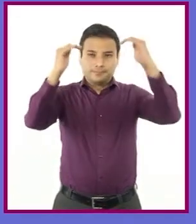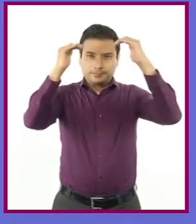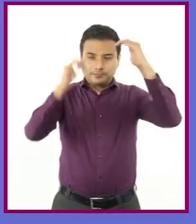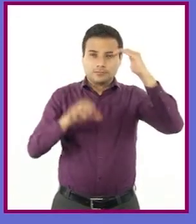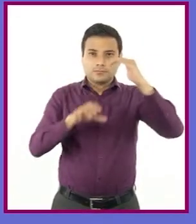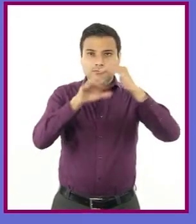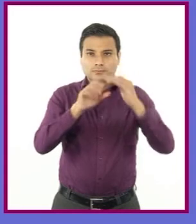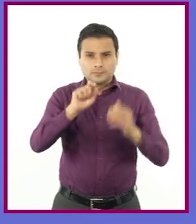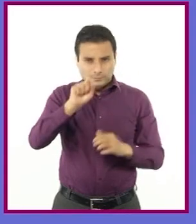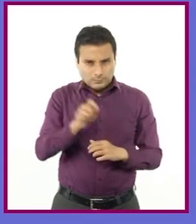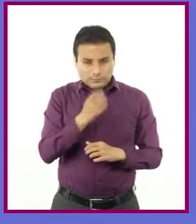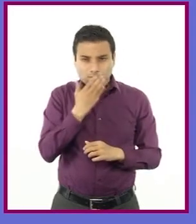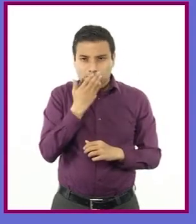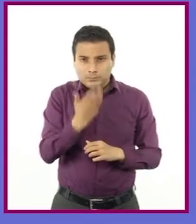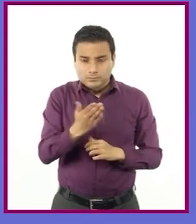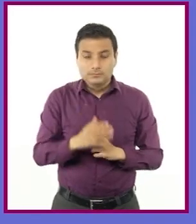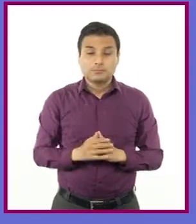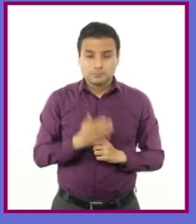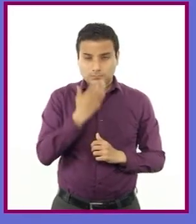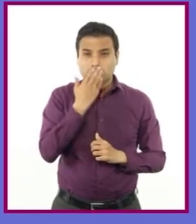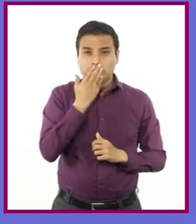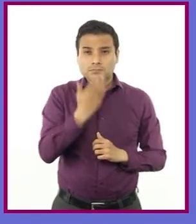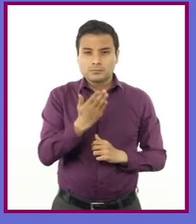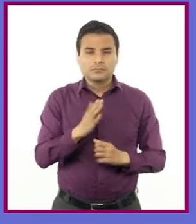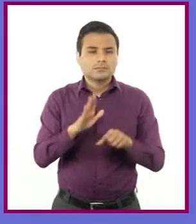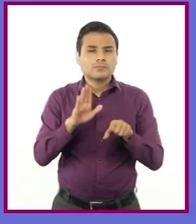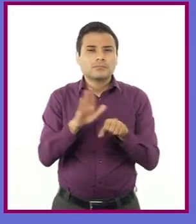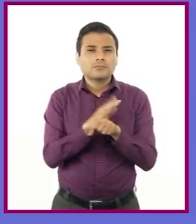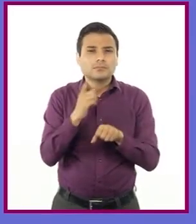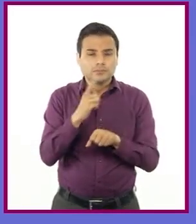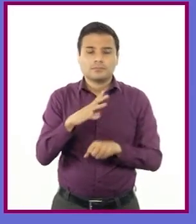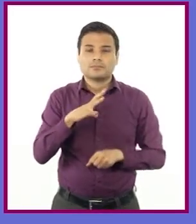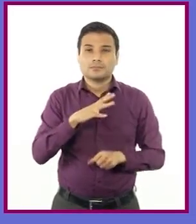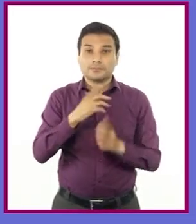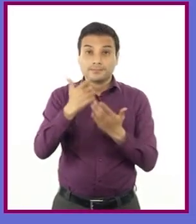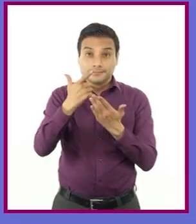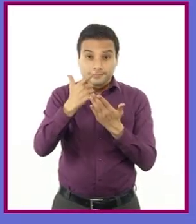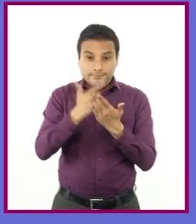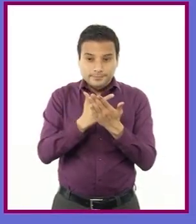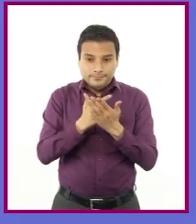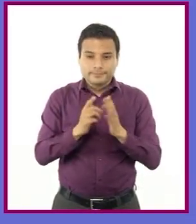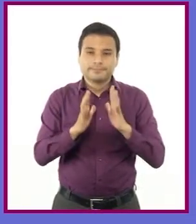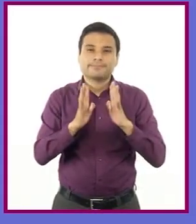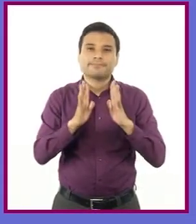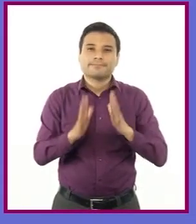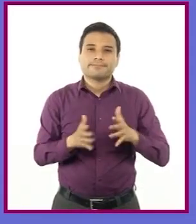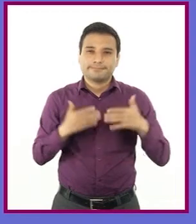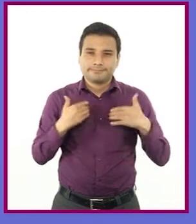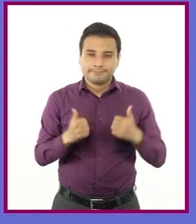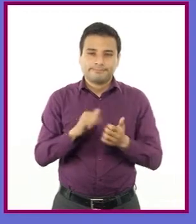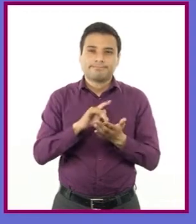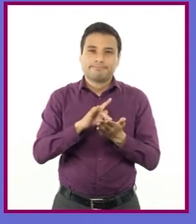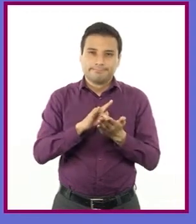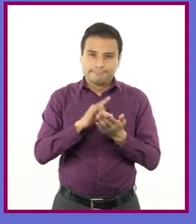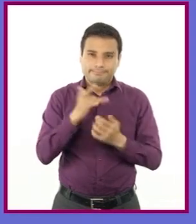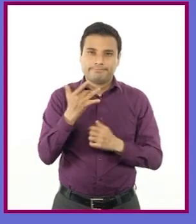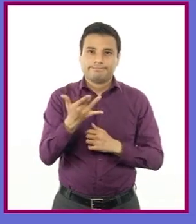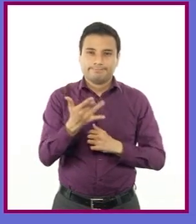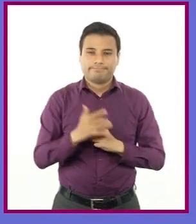Esas comas son correctas, ya que se están listando objetos. Muchas gracias. Resolviste todas mis dudas.